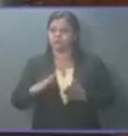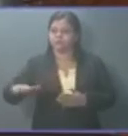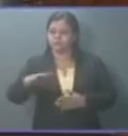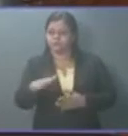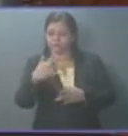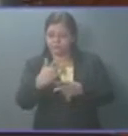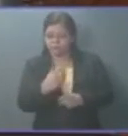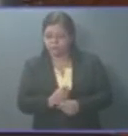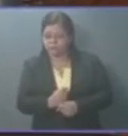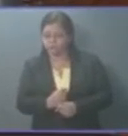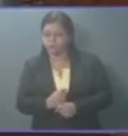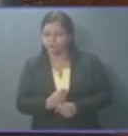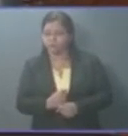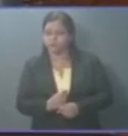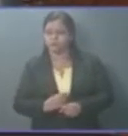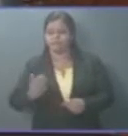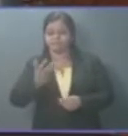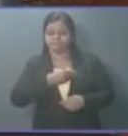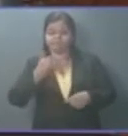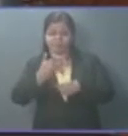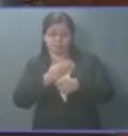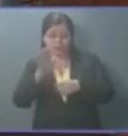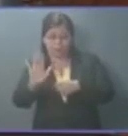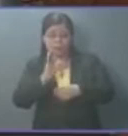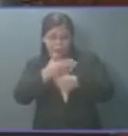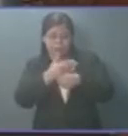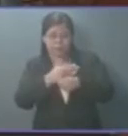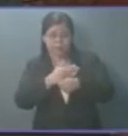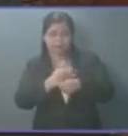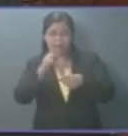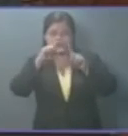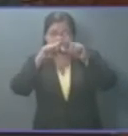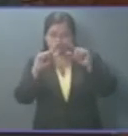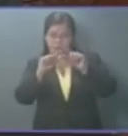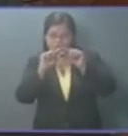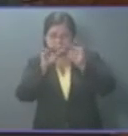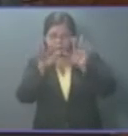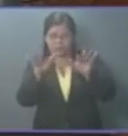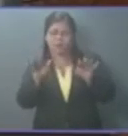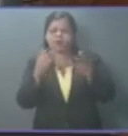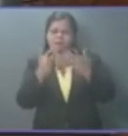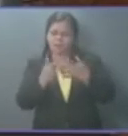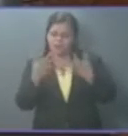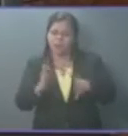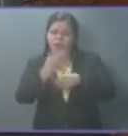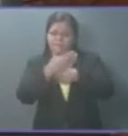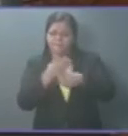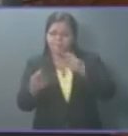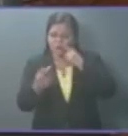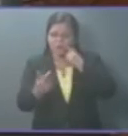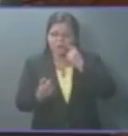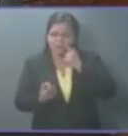partido Nuevas Ideas, porque la policía está allá donde están